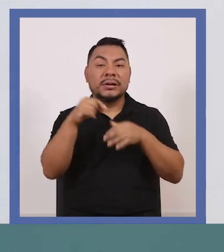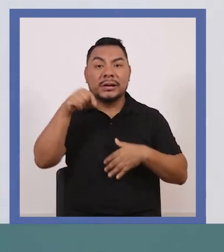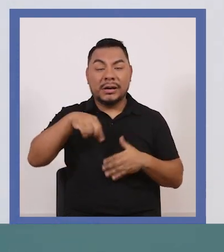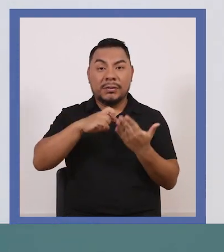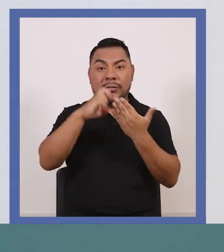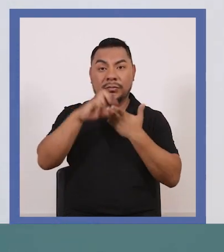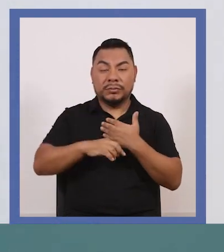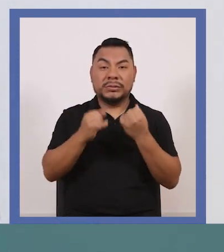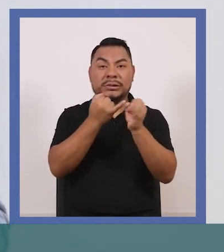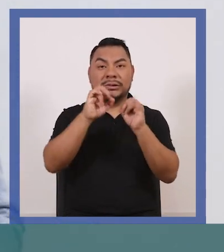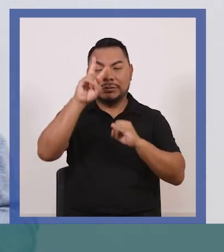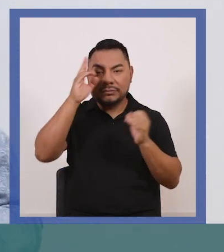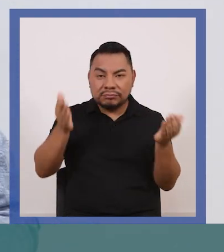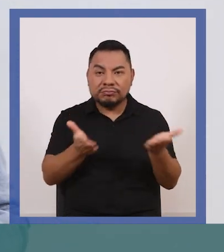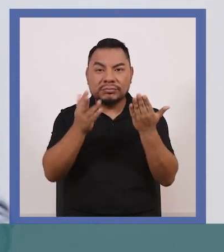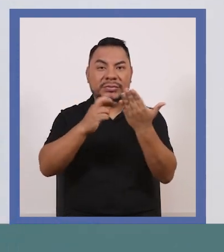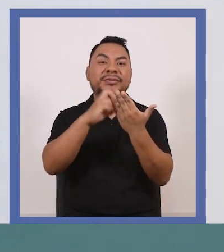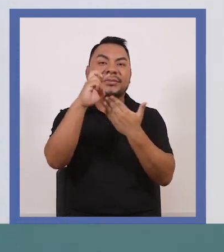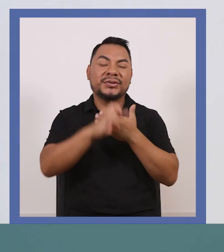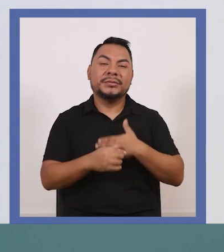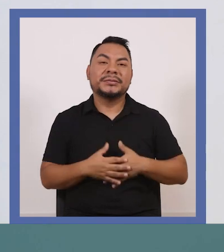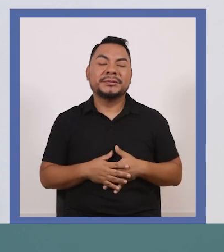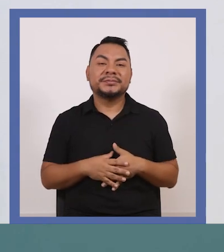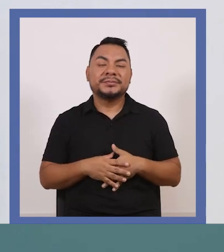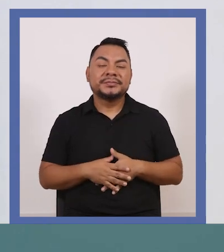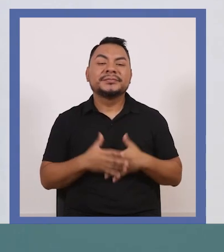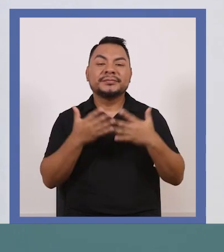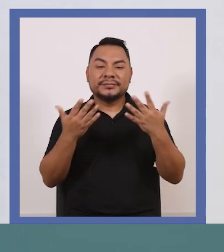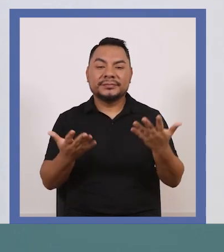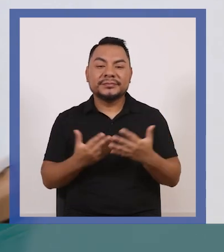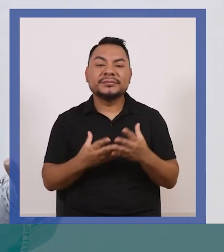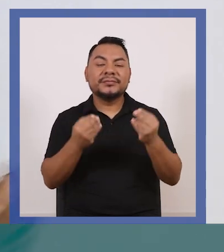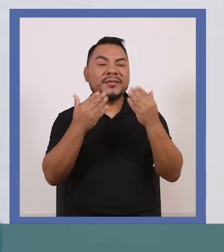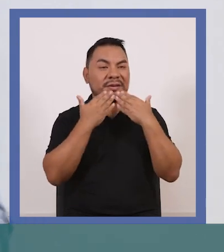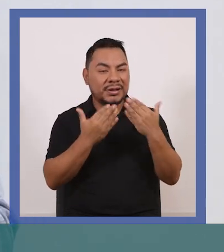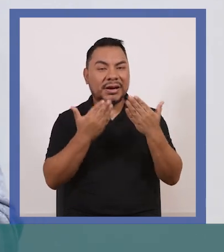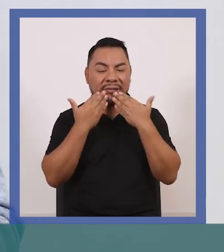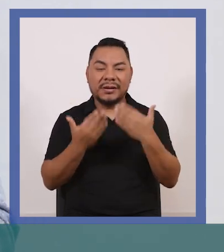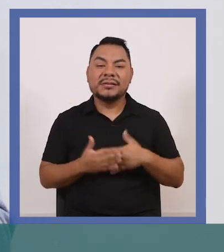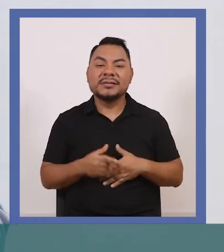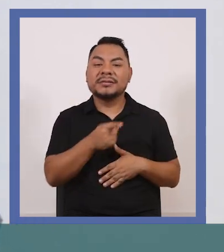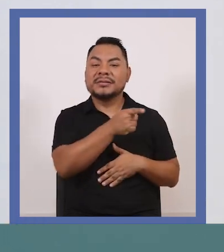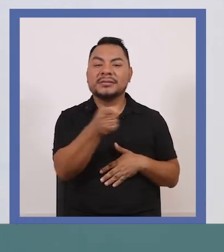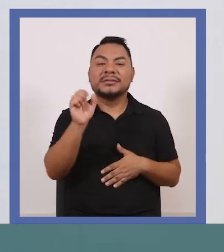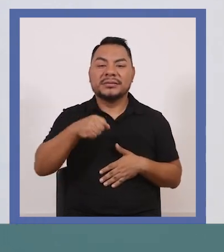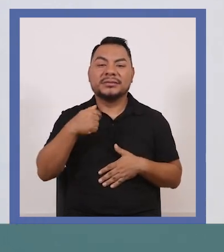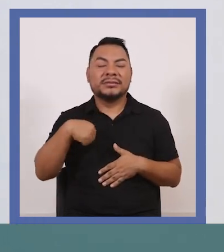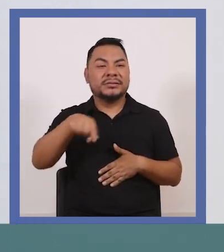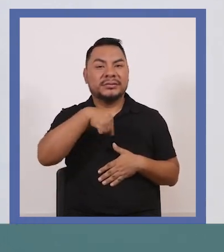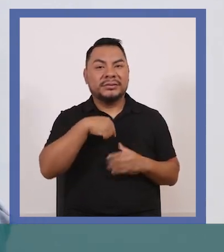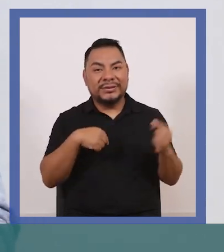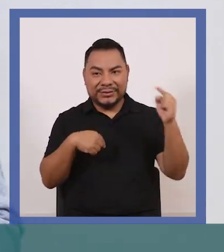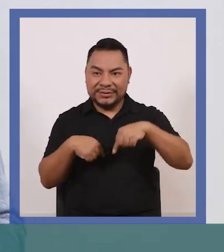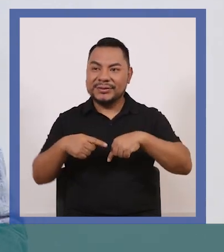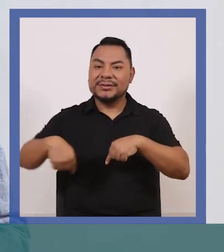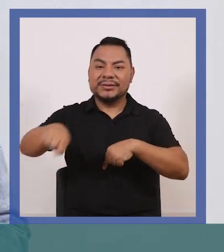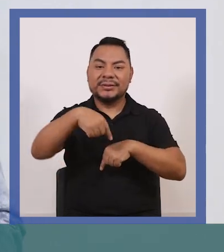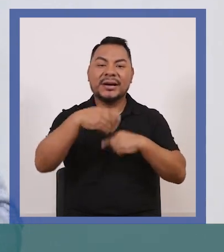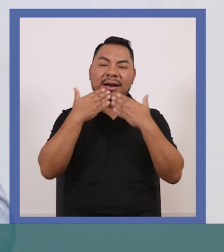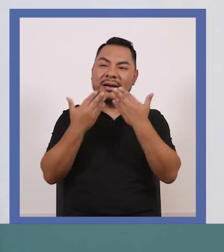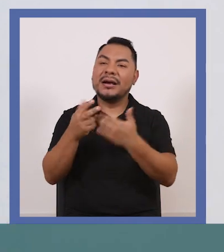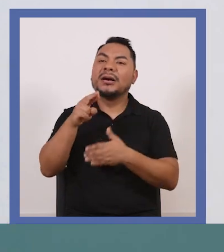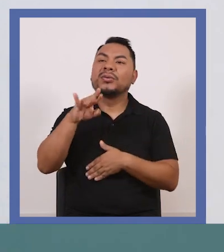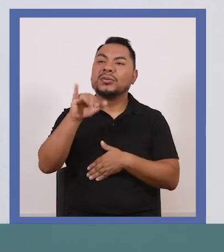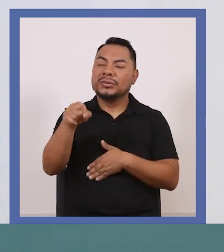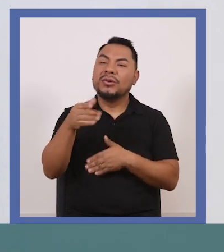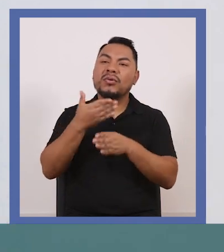Hitos del Bicentenario también promueve a través de estos programas. Así que muchas gracias por haber estado con nosotros,